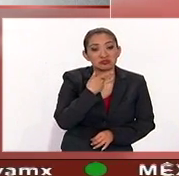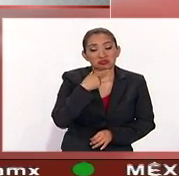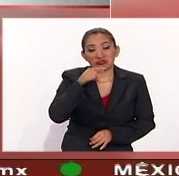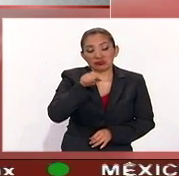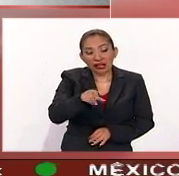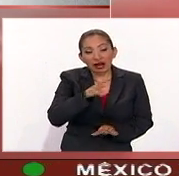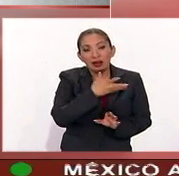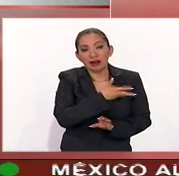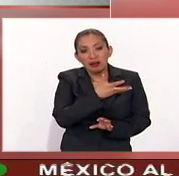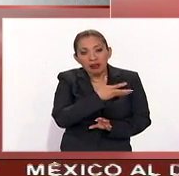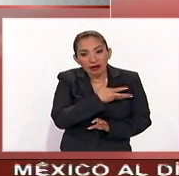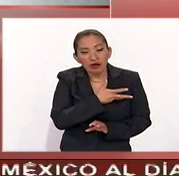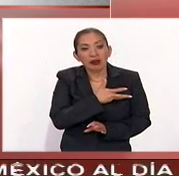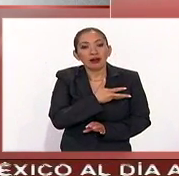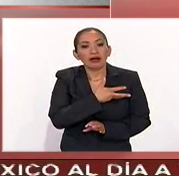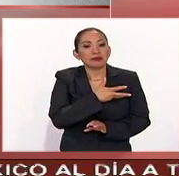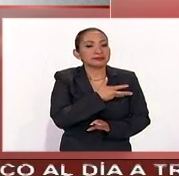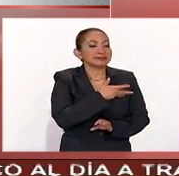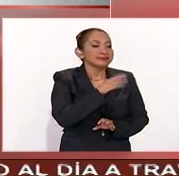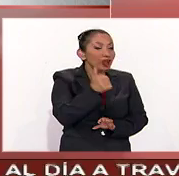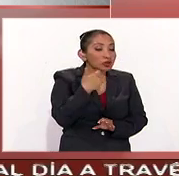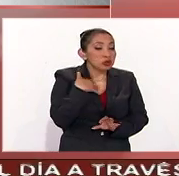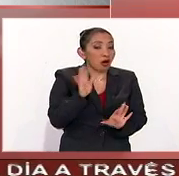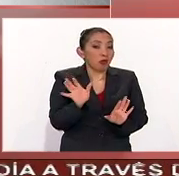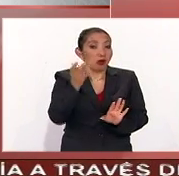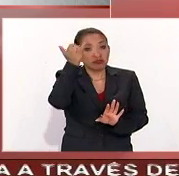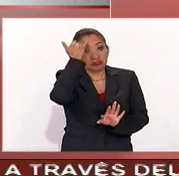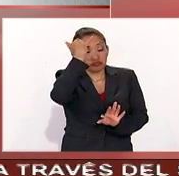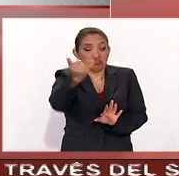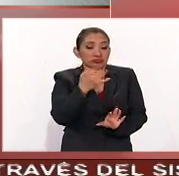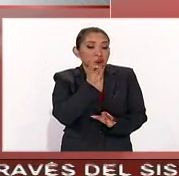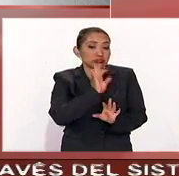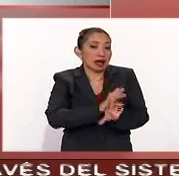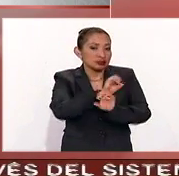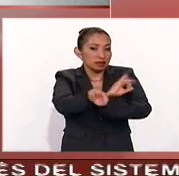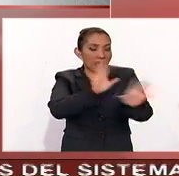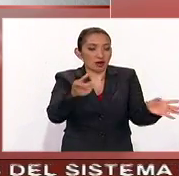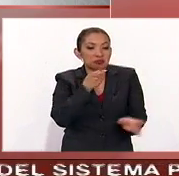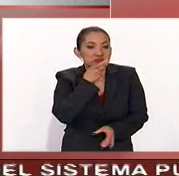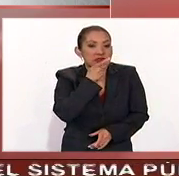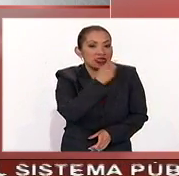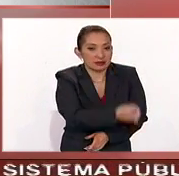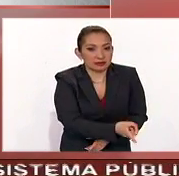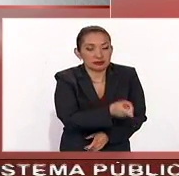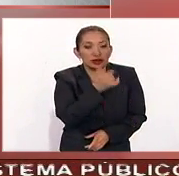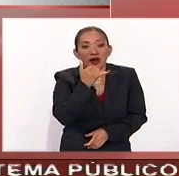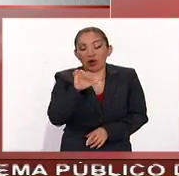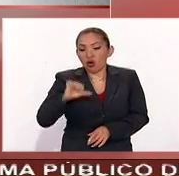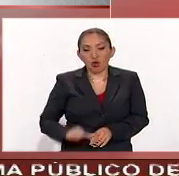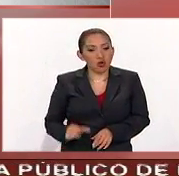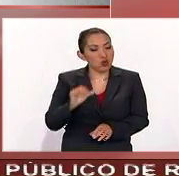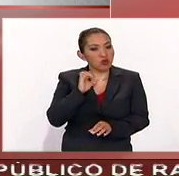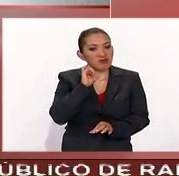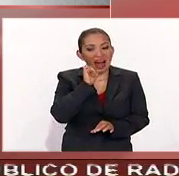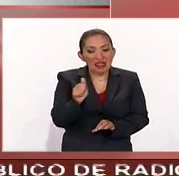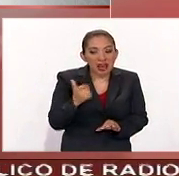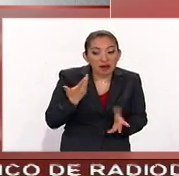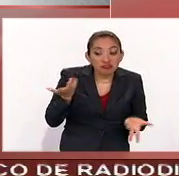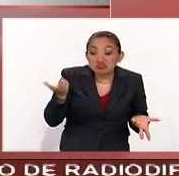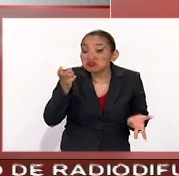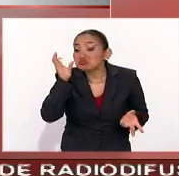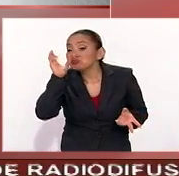día ya tengan también un pronunciamiento más claro. Hoy no hay ningún